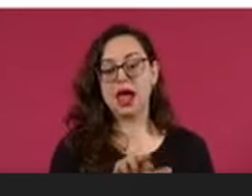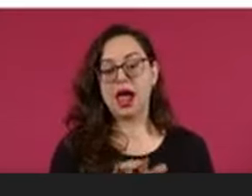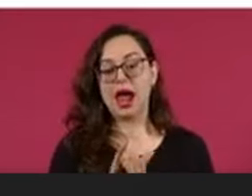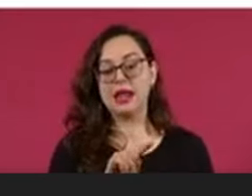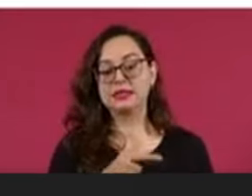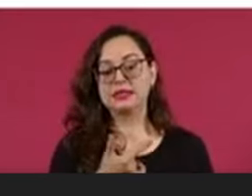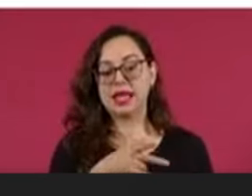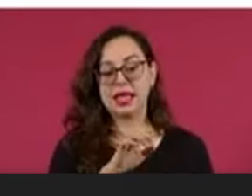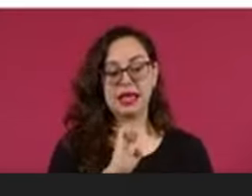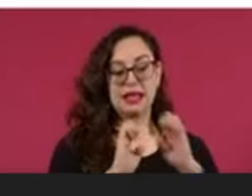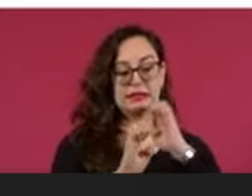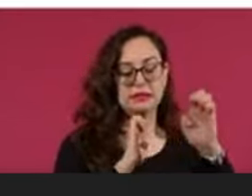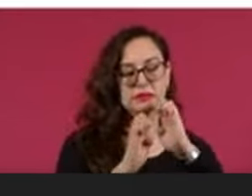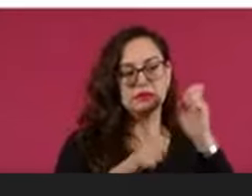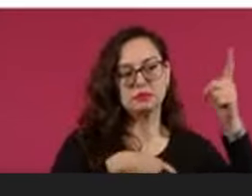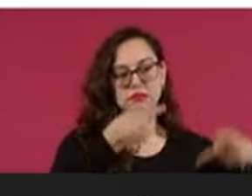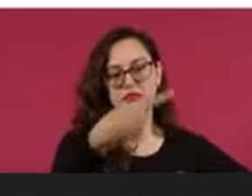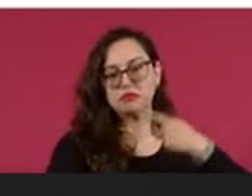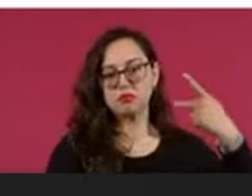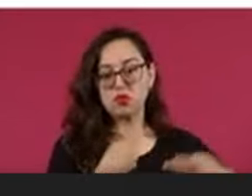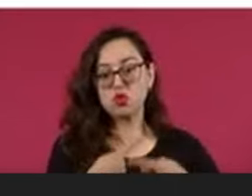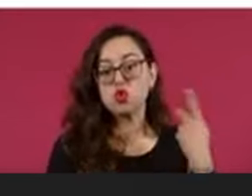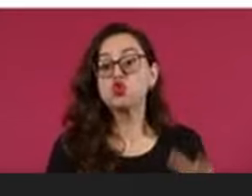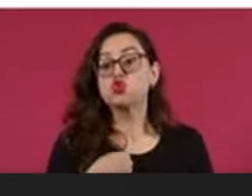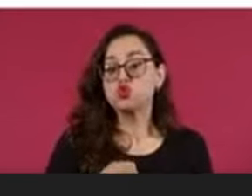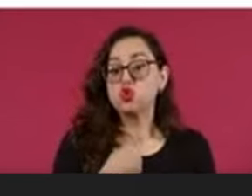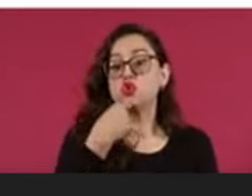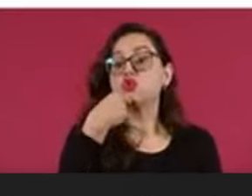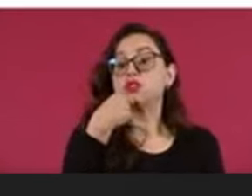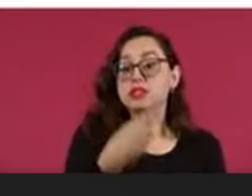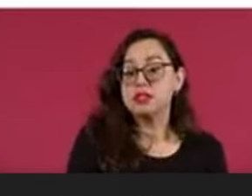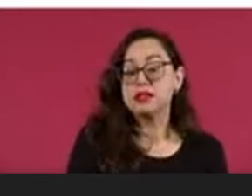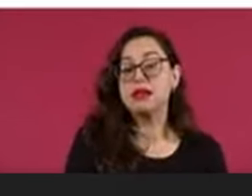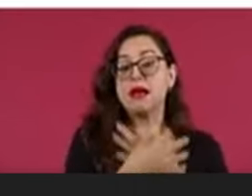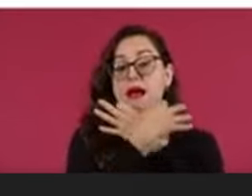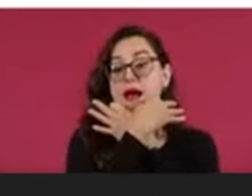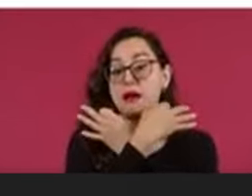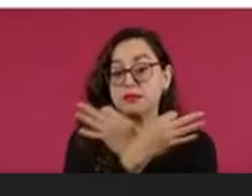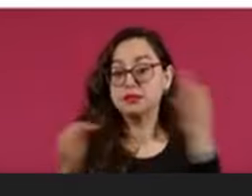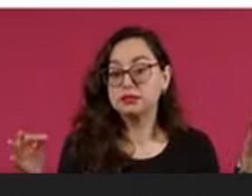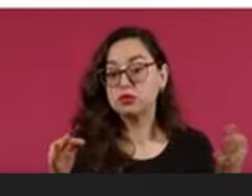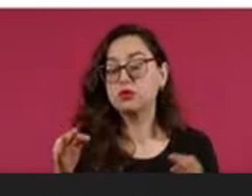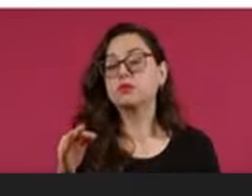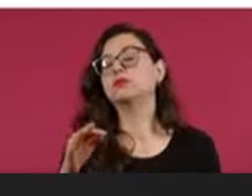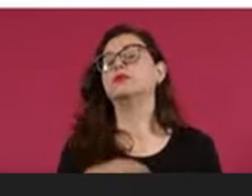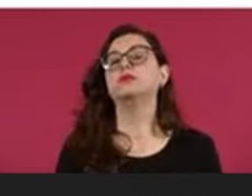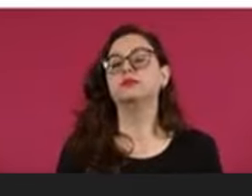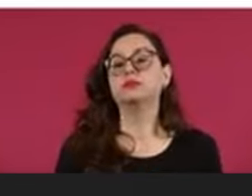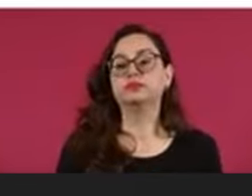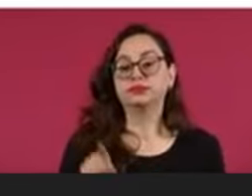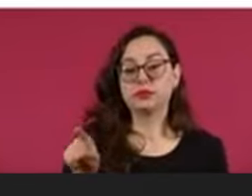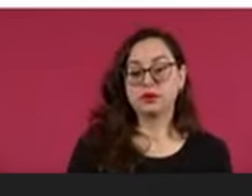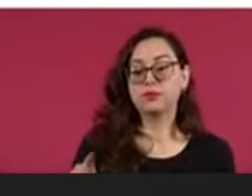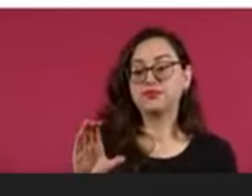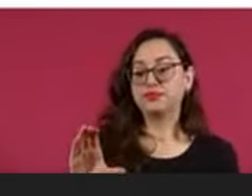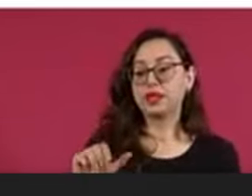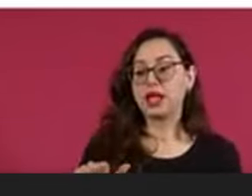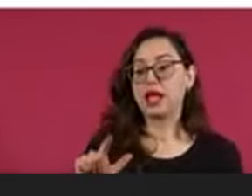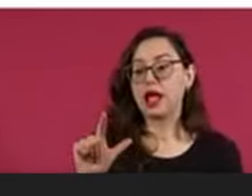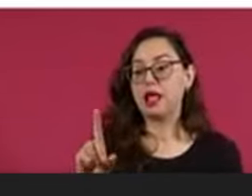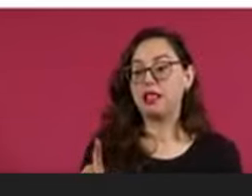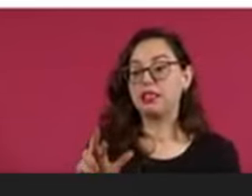Calderón de que si él aceptaba el recuento